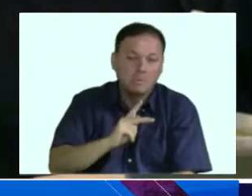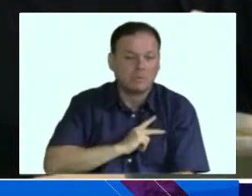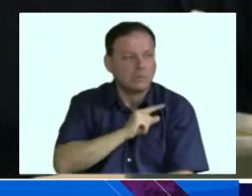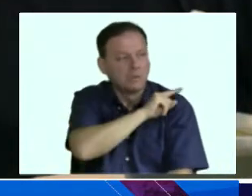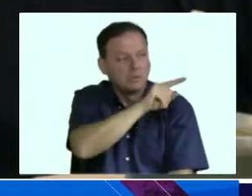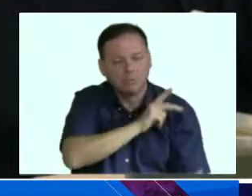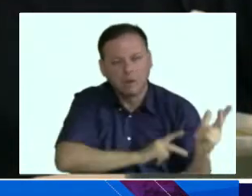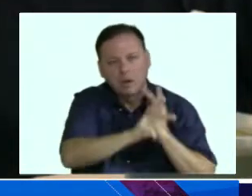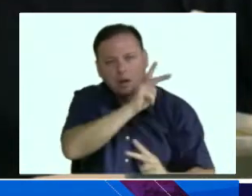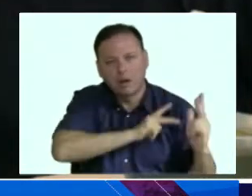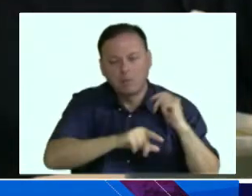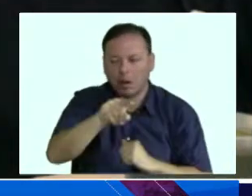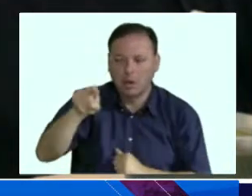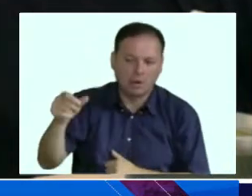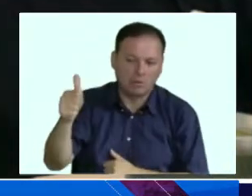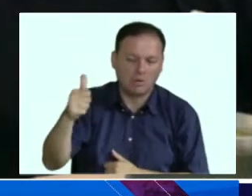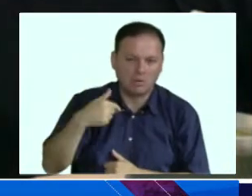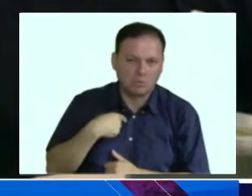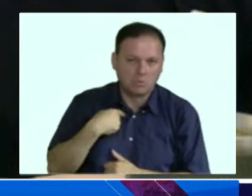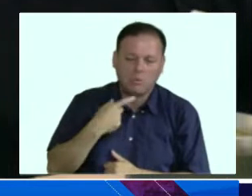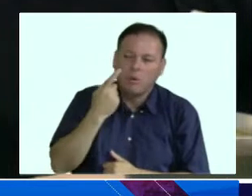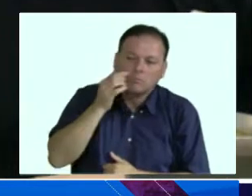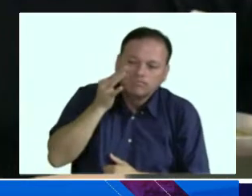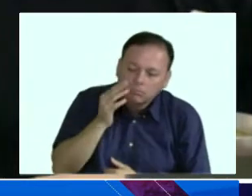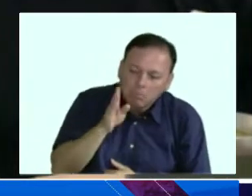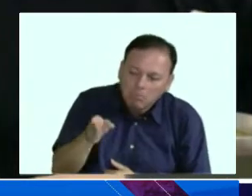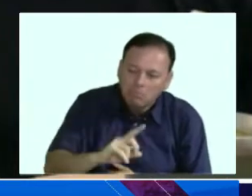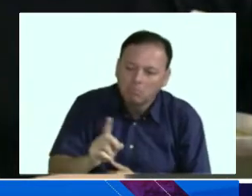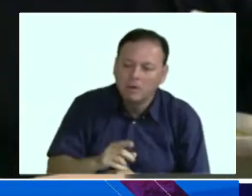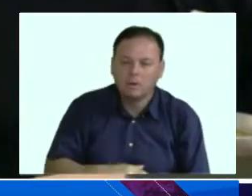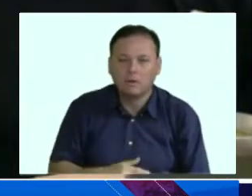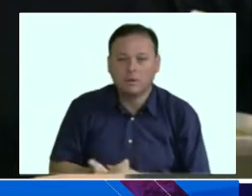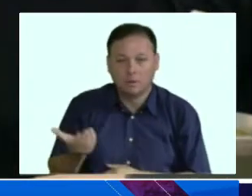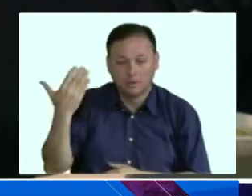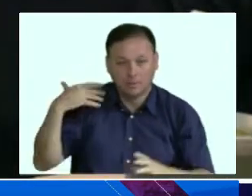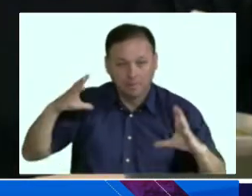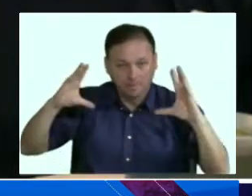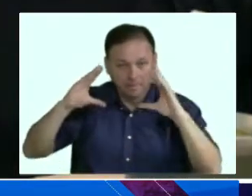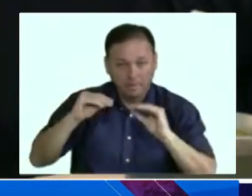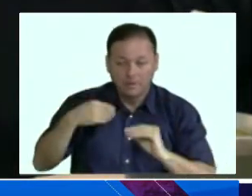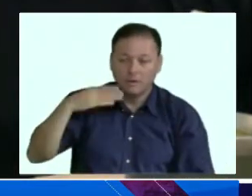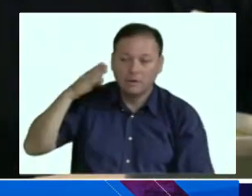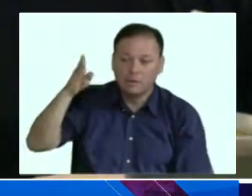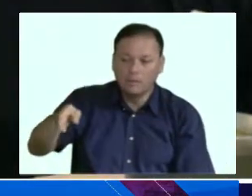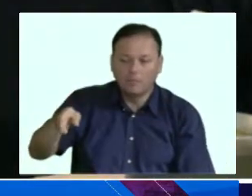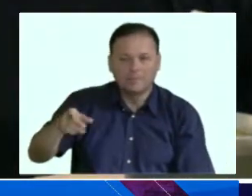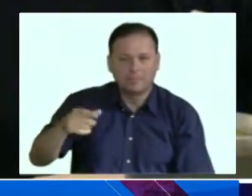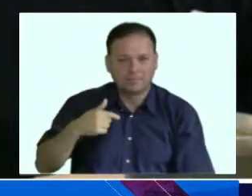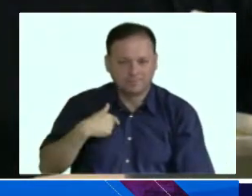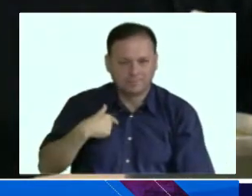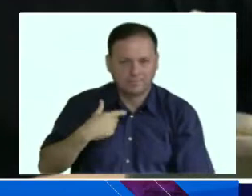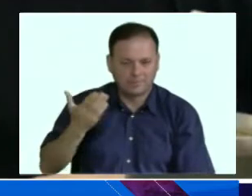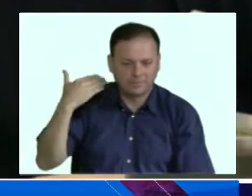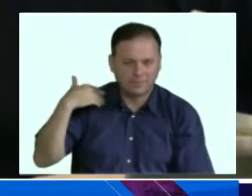espacio público, intendente. Anoche estuvimos por el paseo parque, inclusive ayer a la mañana. Después de mucho tiempo me fui porque tuve una operación de la